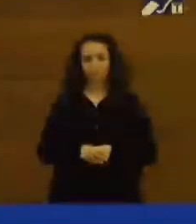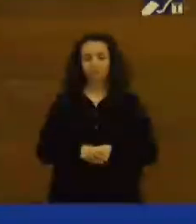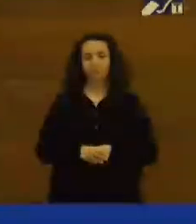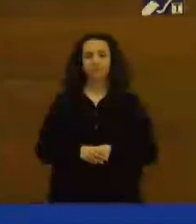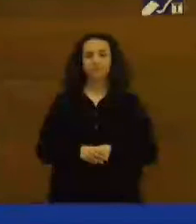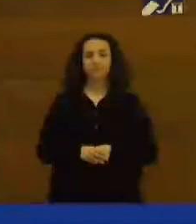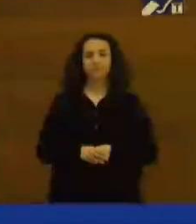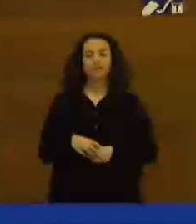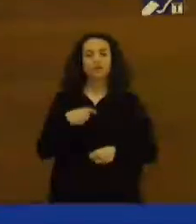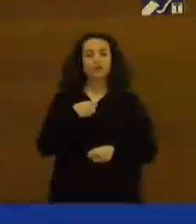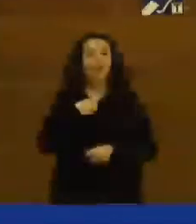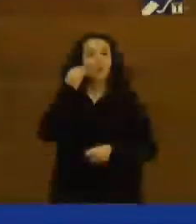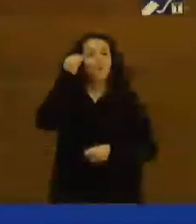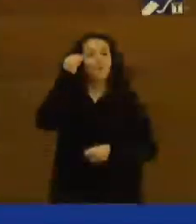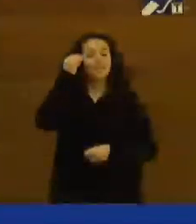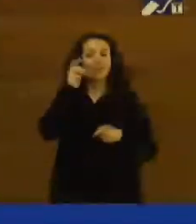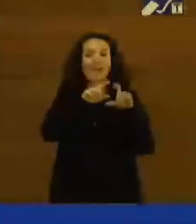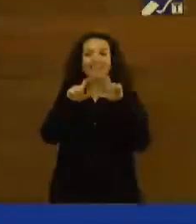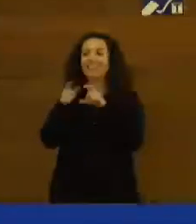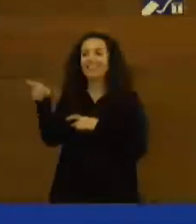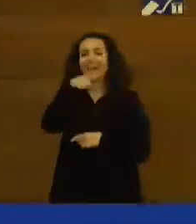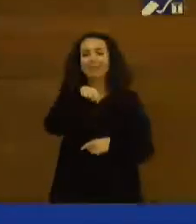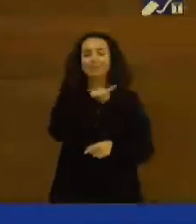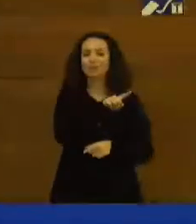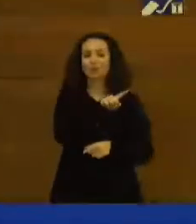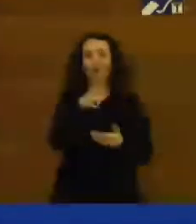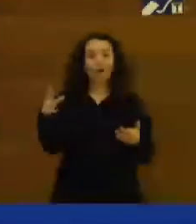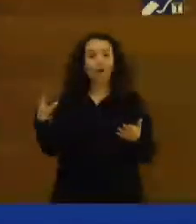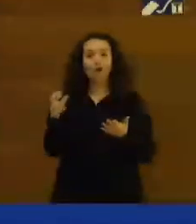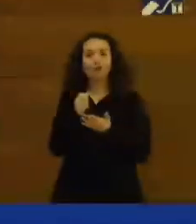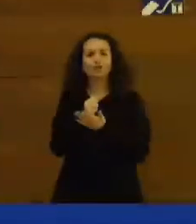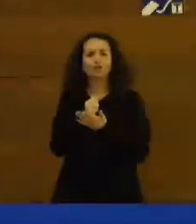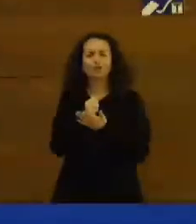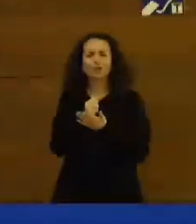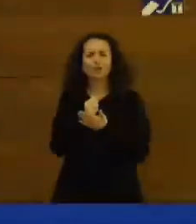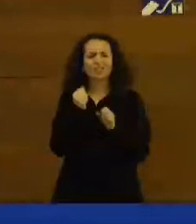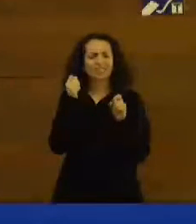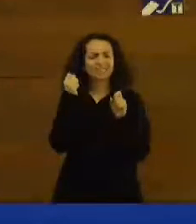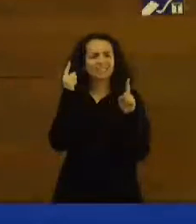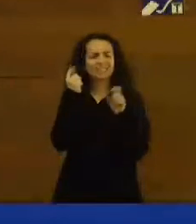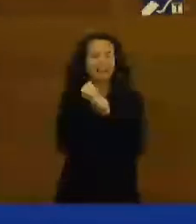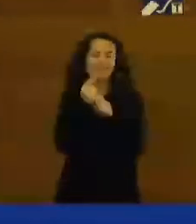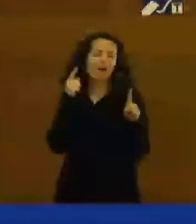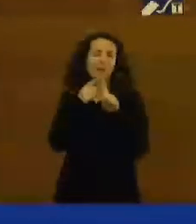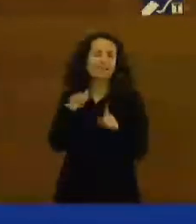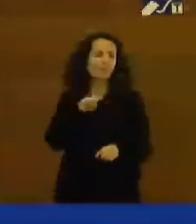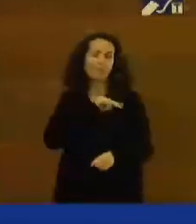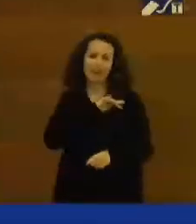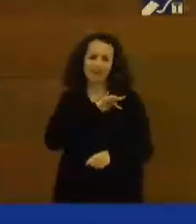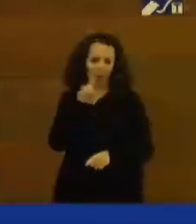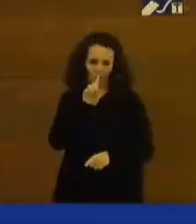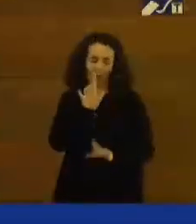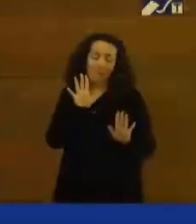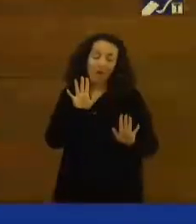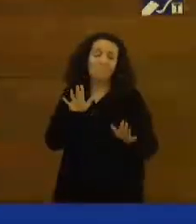Yo creo que ninguna de las entidades que estamos aquí trabajamos para recibir premios, pero nos alegramos